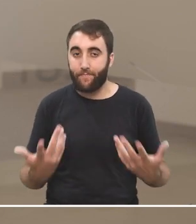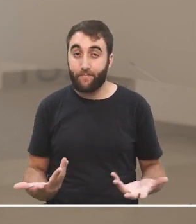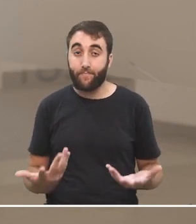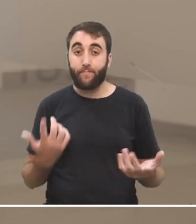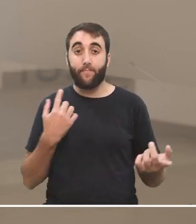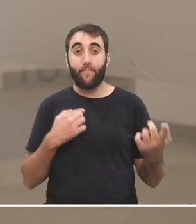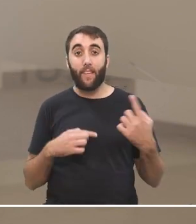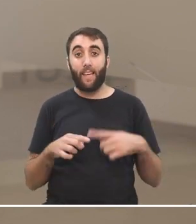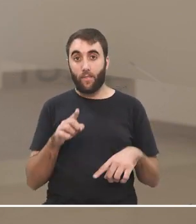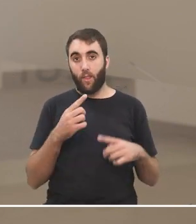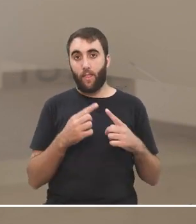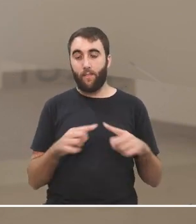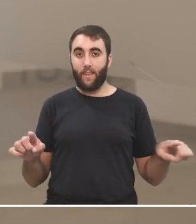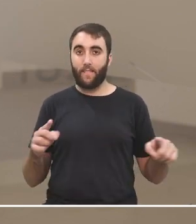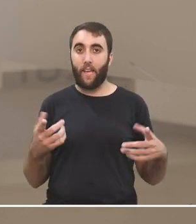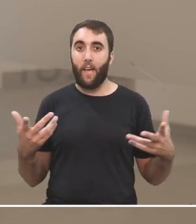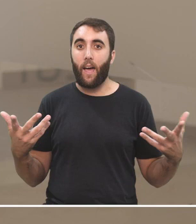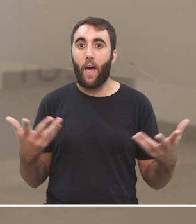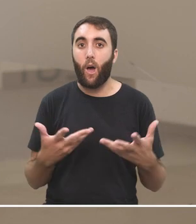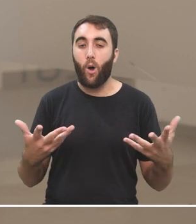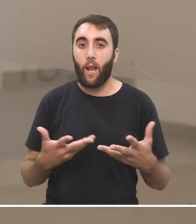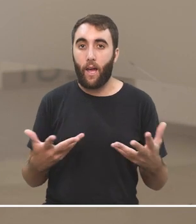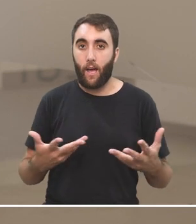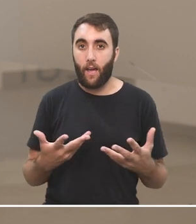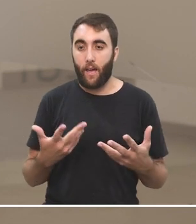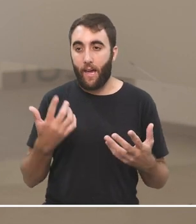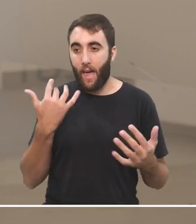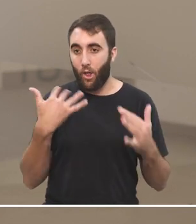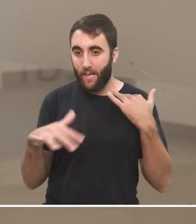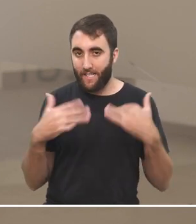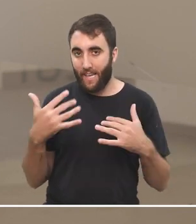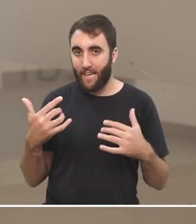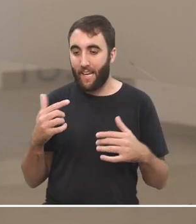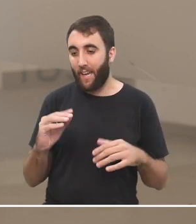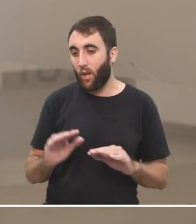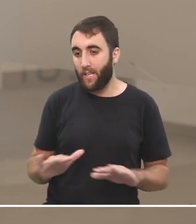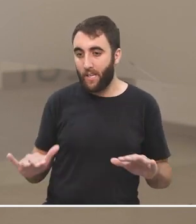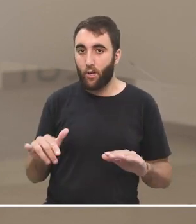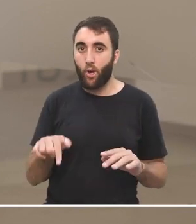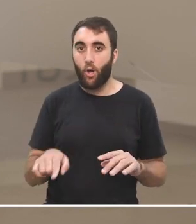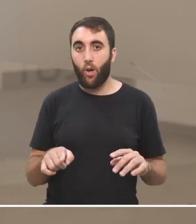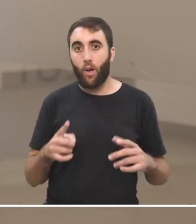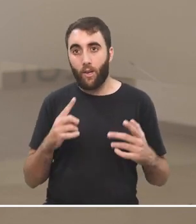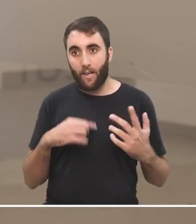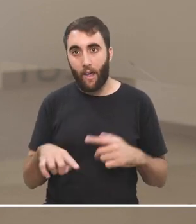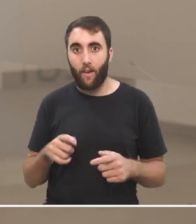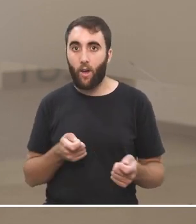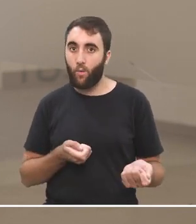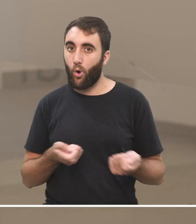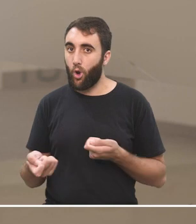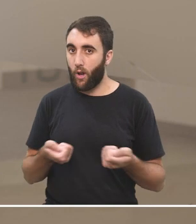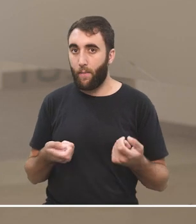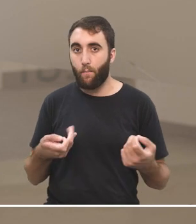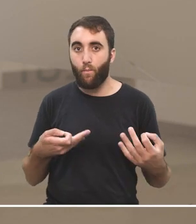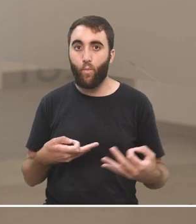haría esa diferencia los chicos y los adolescentes de hoy en día realmente tienen que administrar también